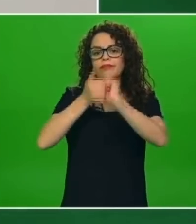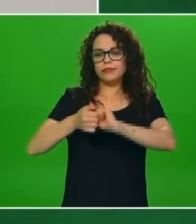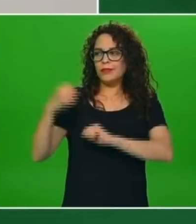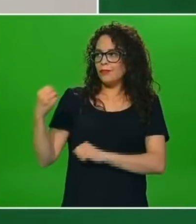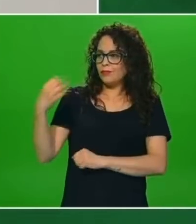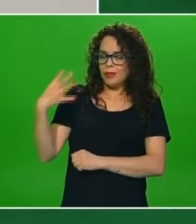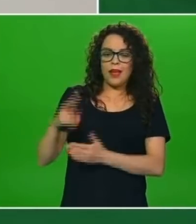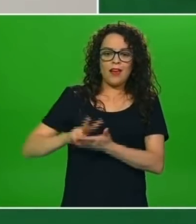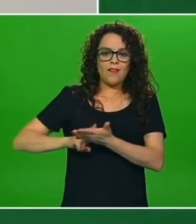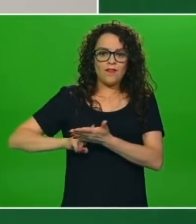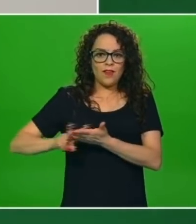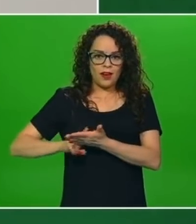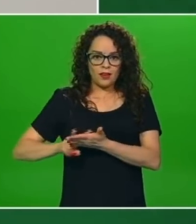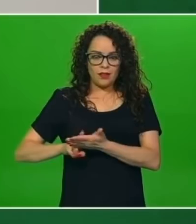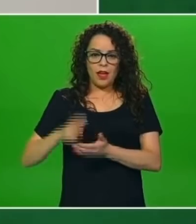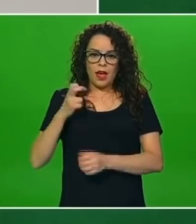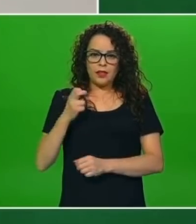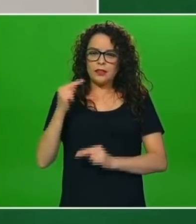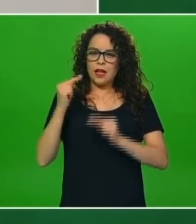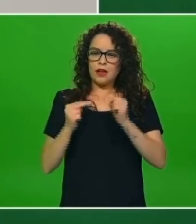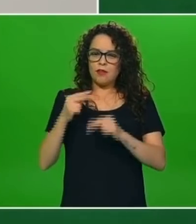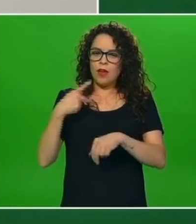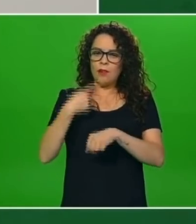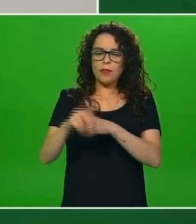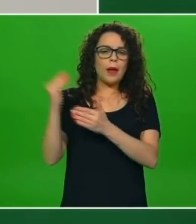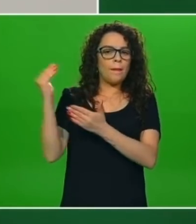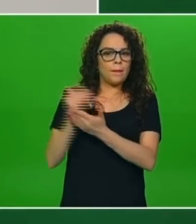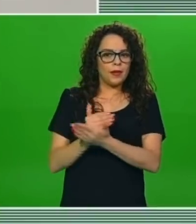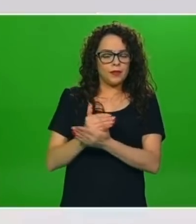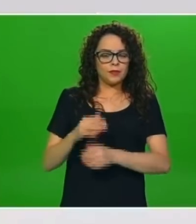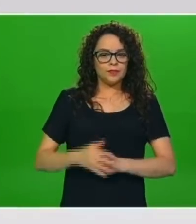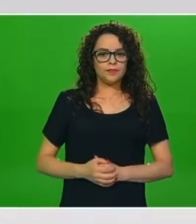nivel de riesgo más bajo. Muchas gracias. Muchísimas gracias.